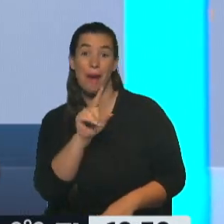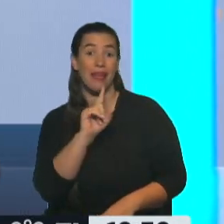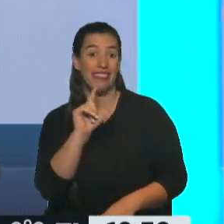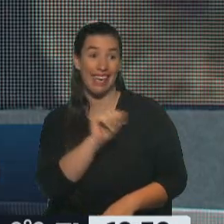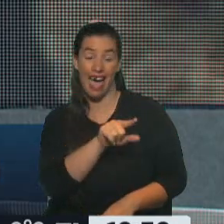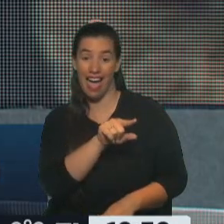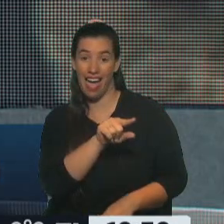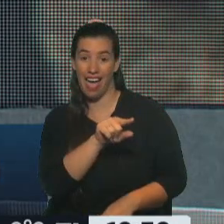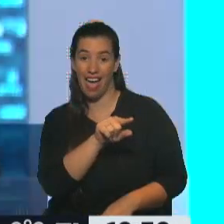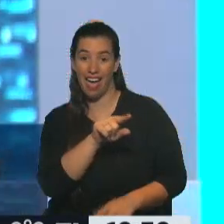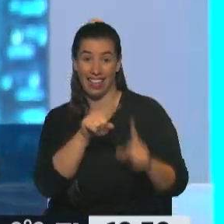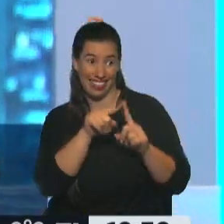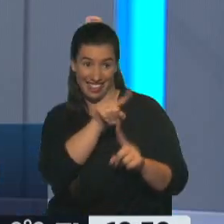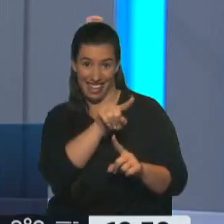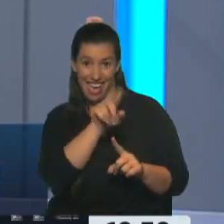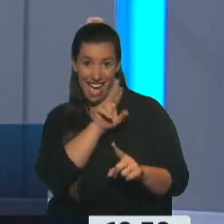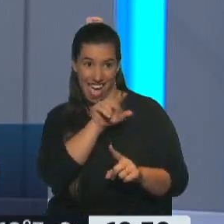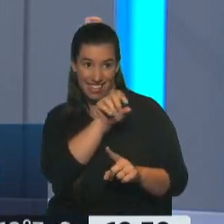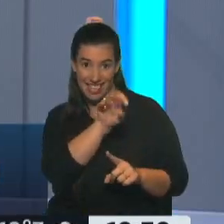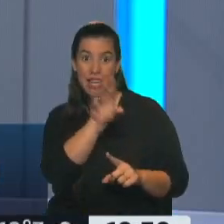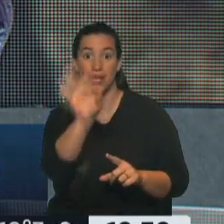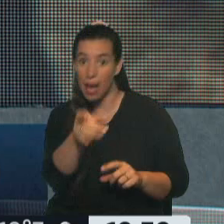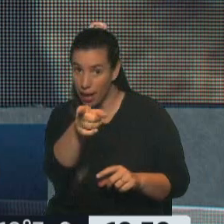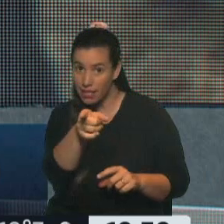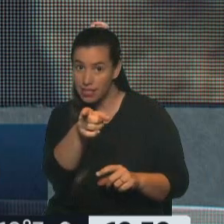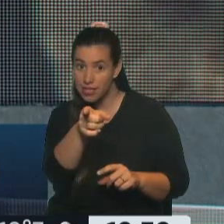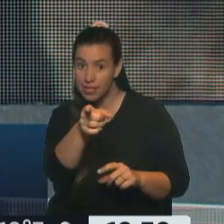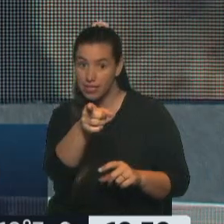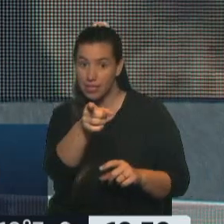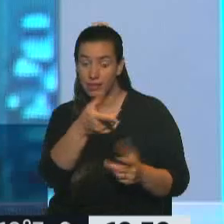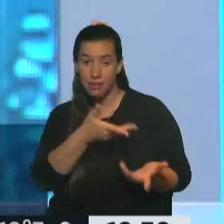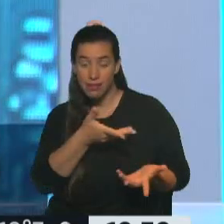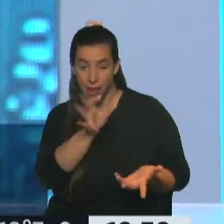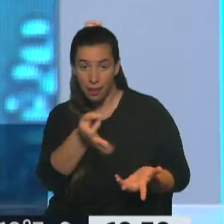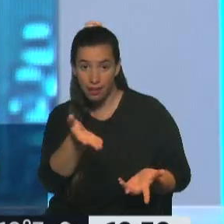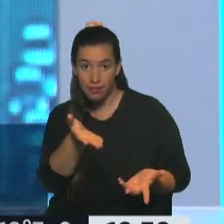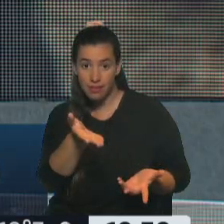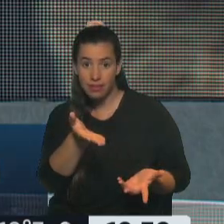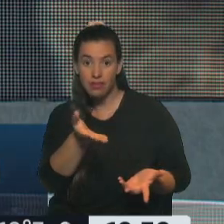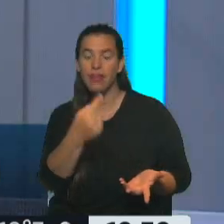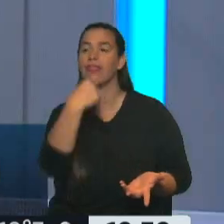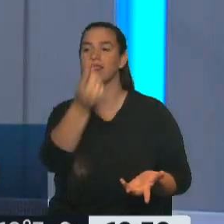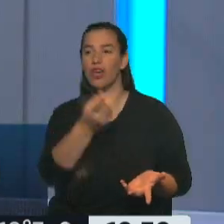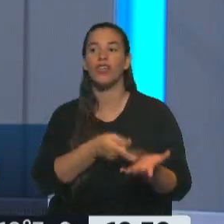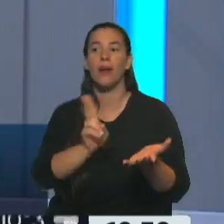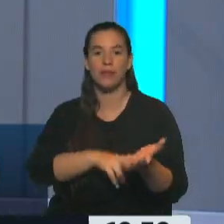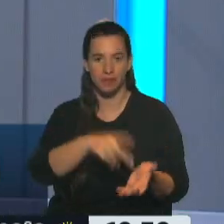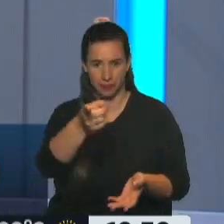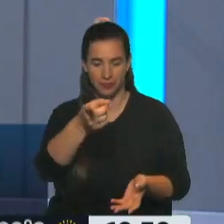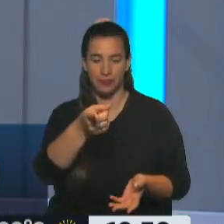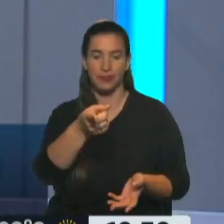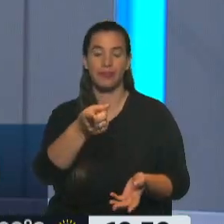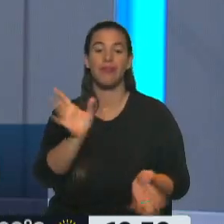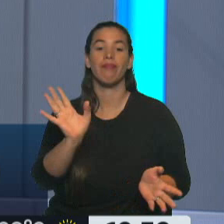de quién? De ella. ¿Ella o la tía? Sí, ya sabemos. La tía de la... No, no. Decir el nombre de la tía. Otra vez, para los que quieran,